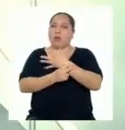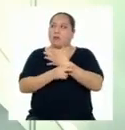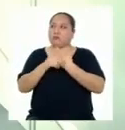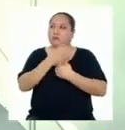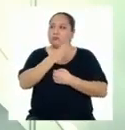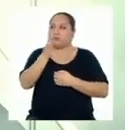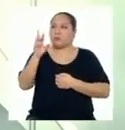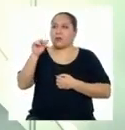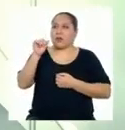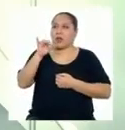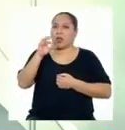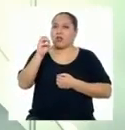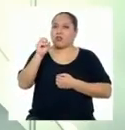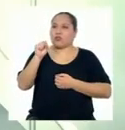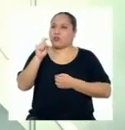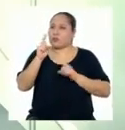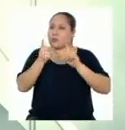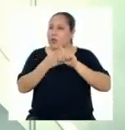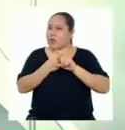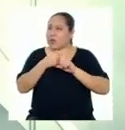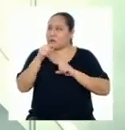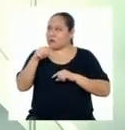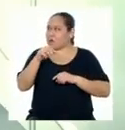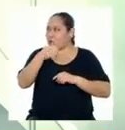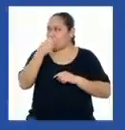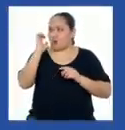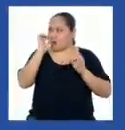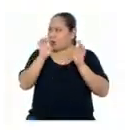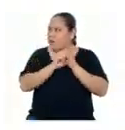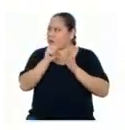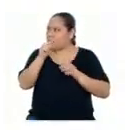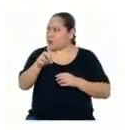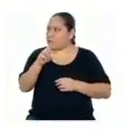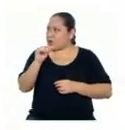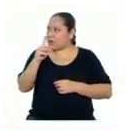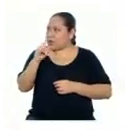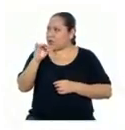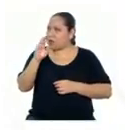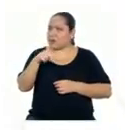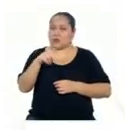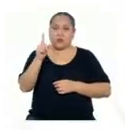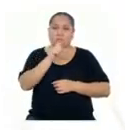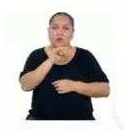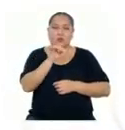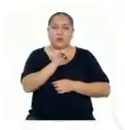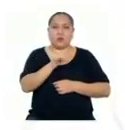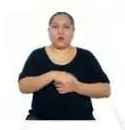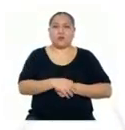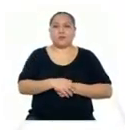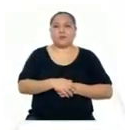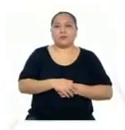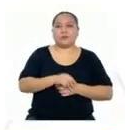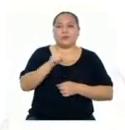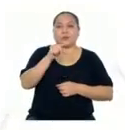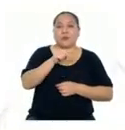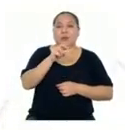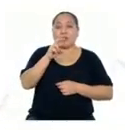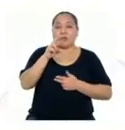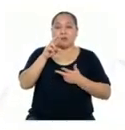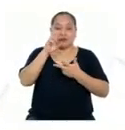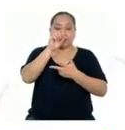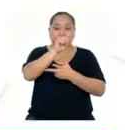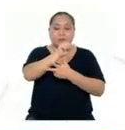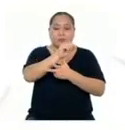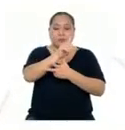Rayos X ¿Es otro ejemplo Del uso De este tipo de radiación? No es lo mismo Mientras que los rayos Alfa,